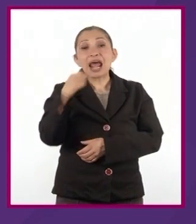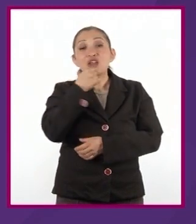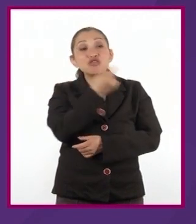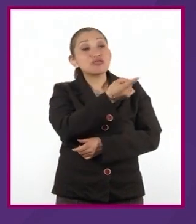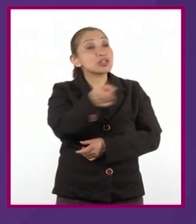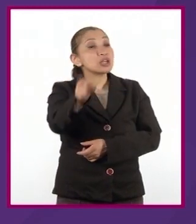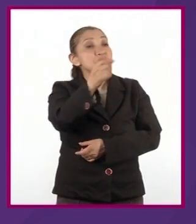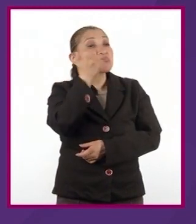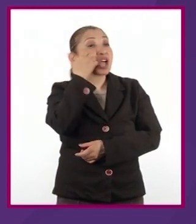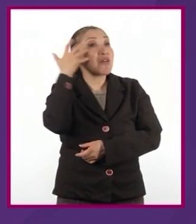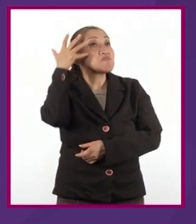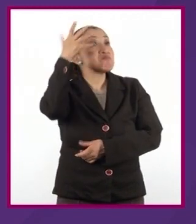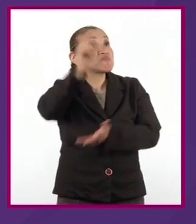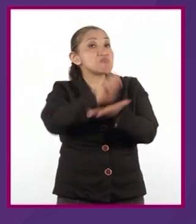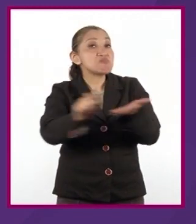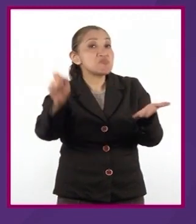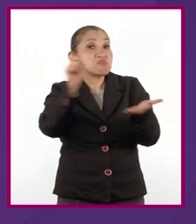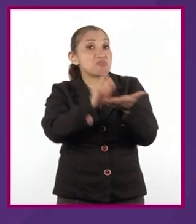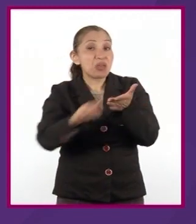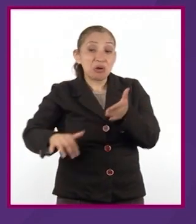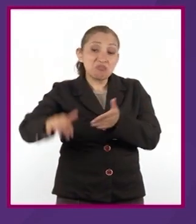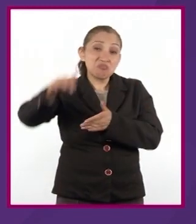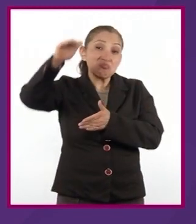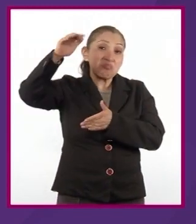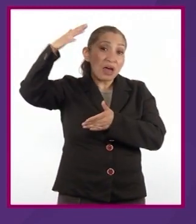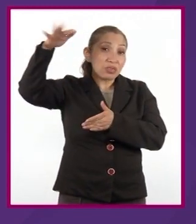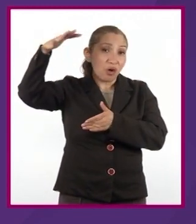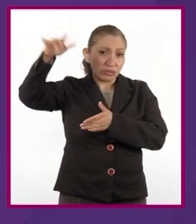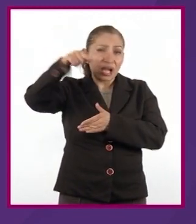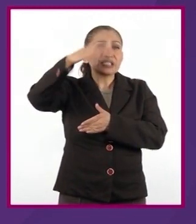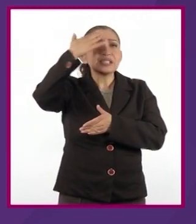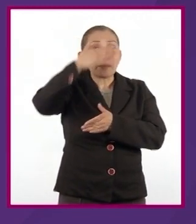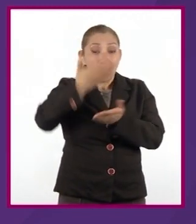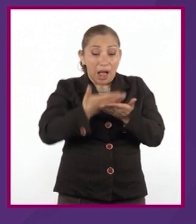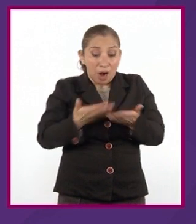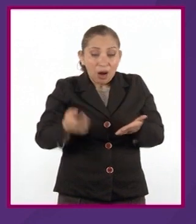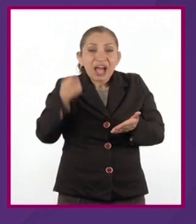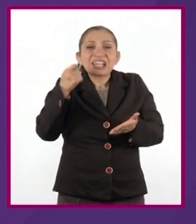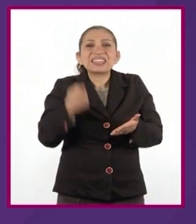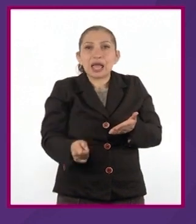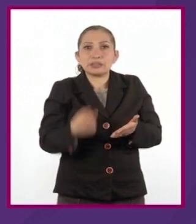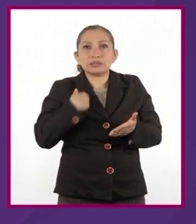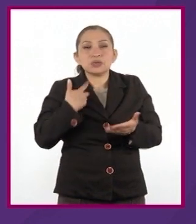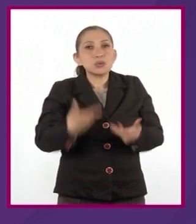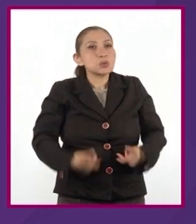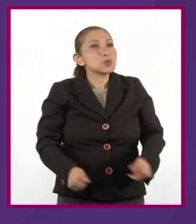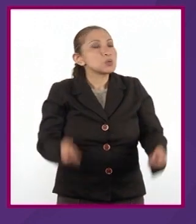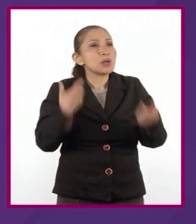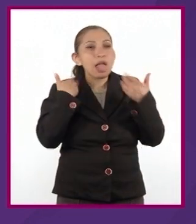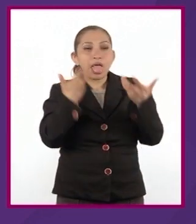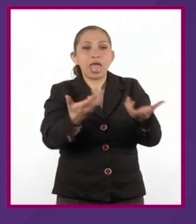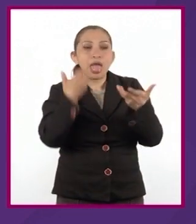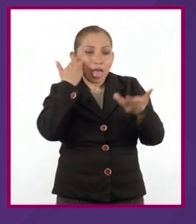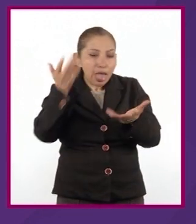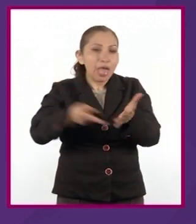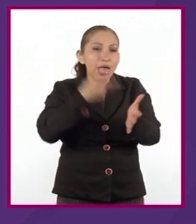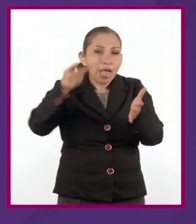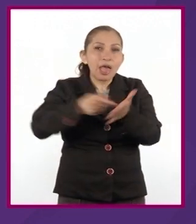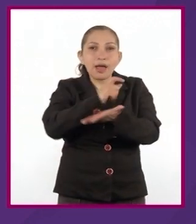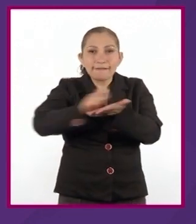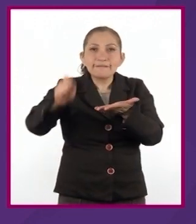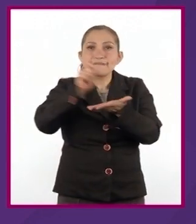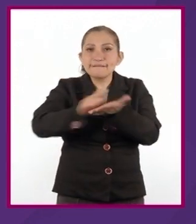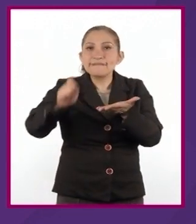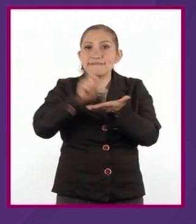niños que quieran ser escritores cuando sean grandes sepan desde ahora qué insaciable y abrasivo es el vicio de